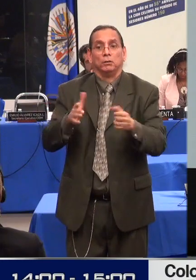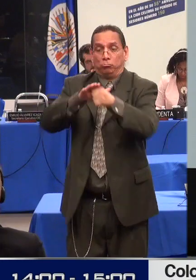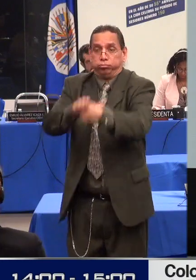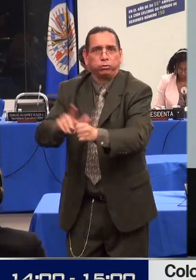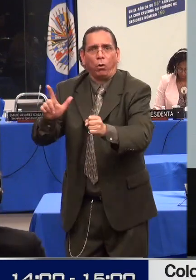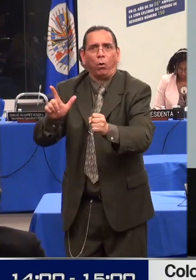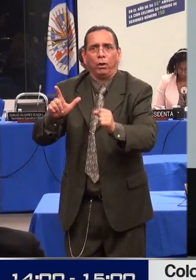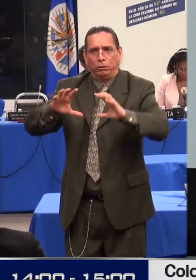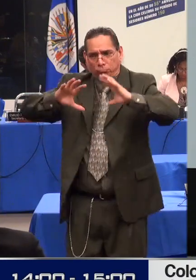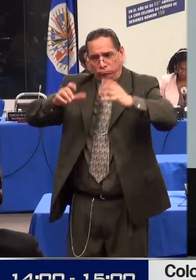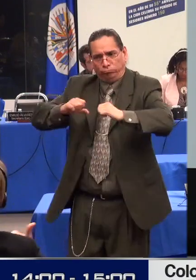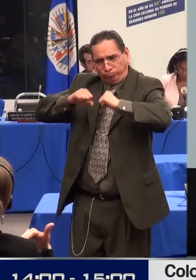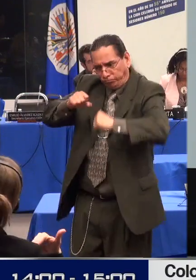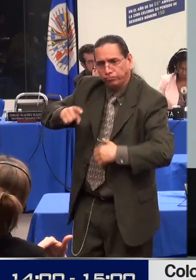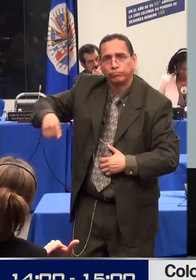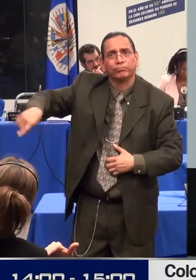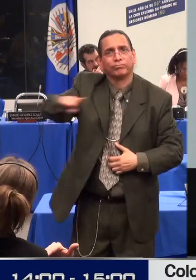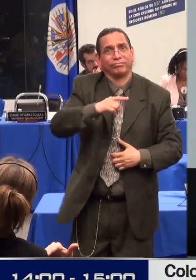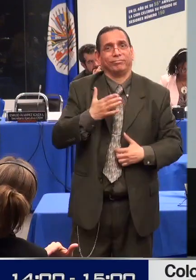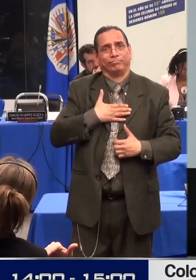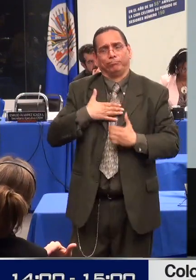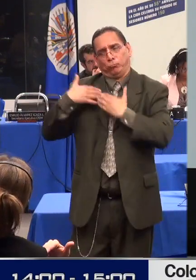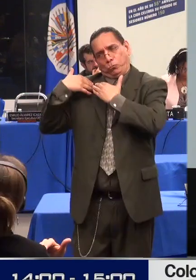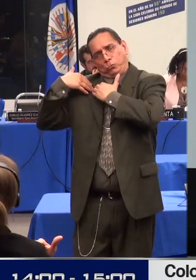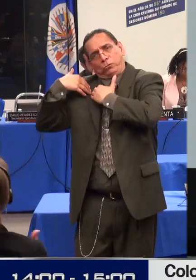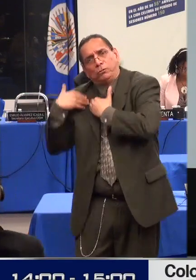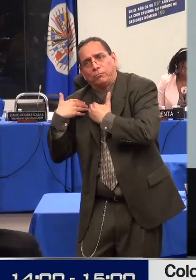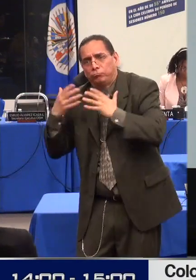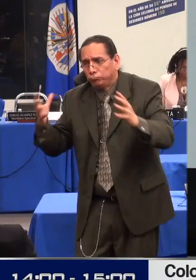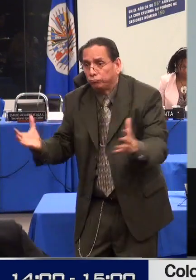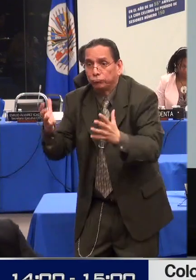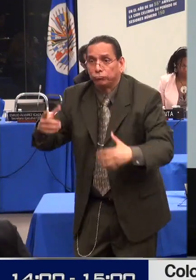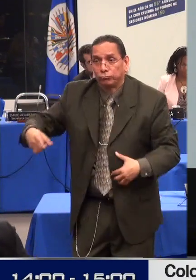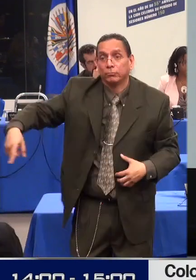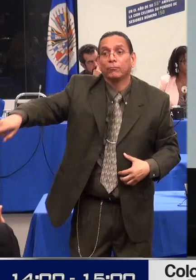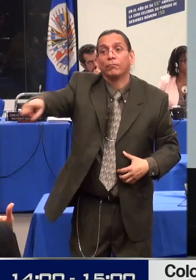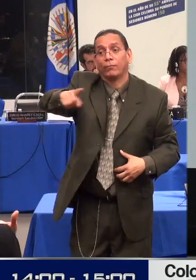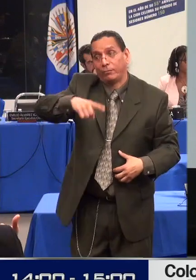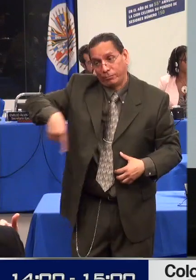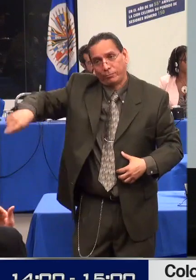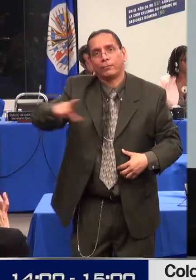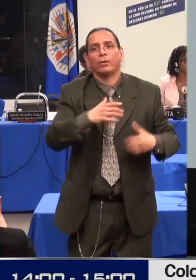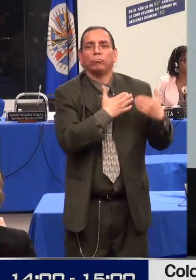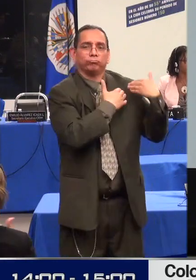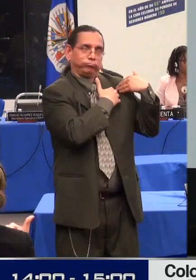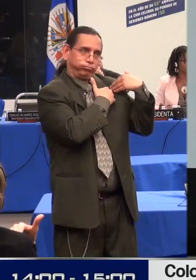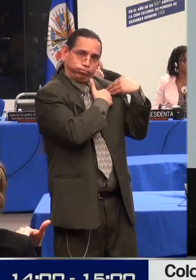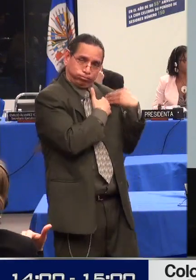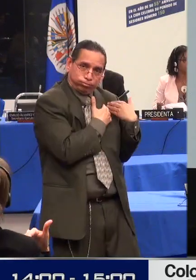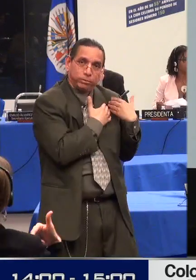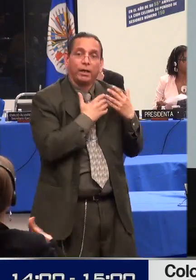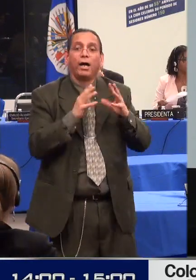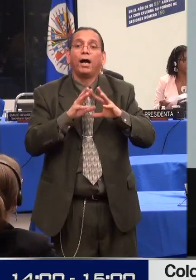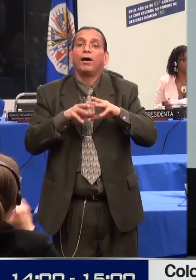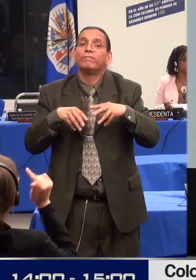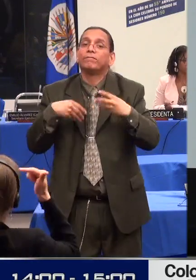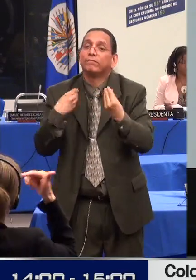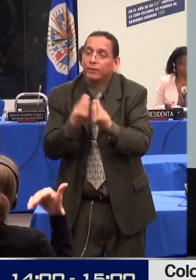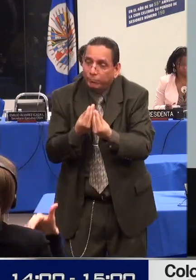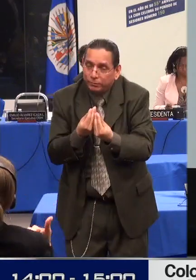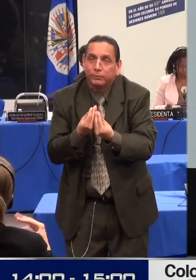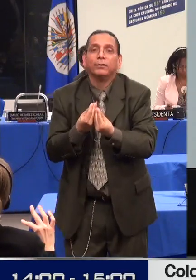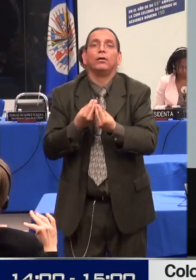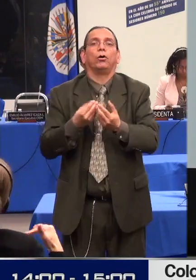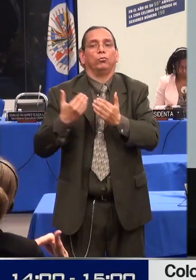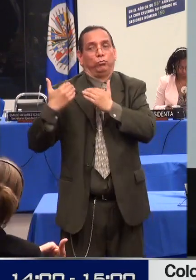ceder la palabra a nuestra Directora de Derechos Humanos de la Cancillería, y luego al resto de